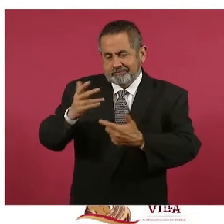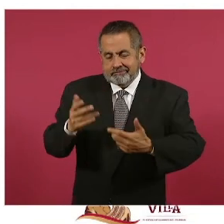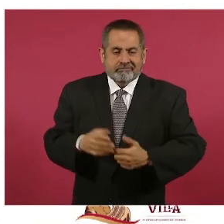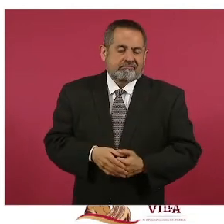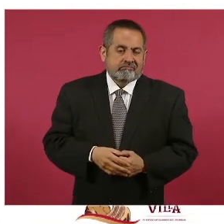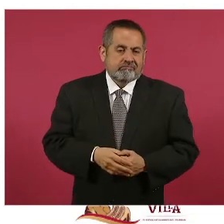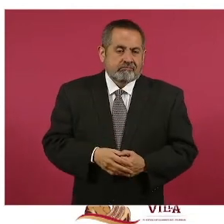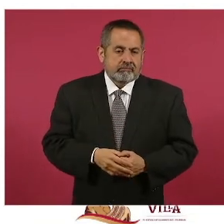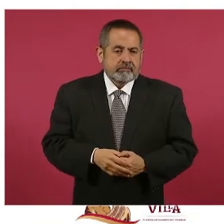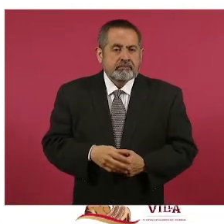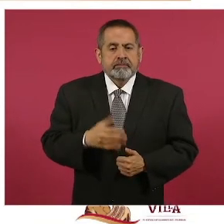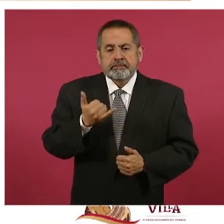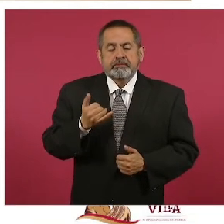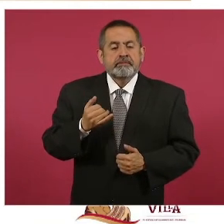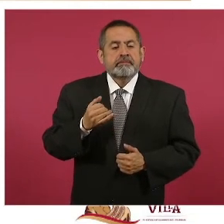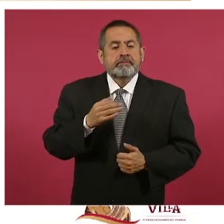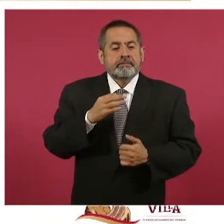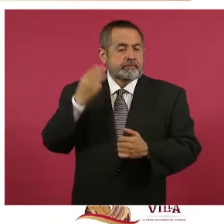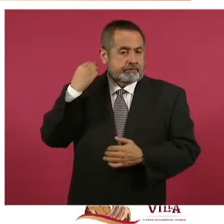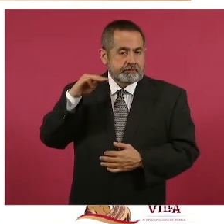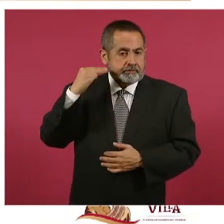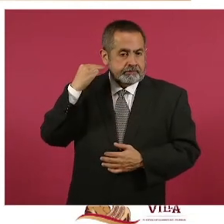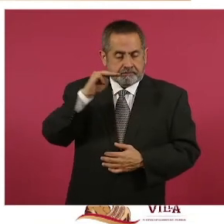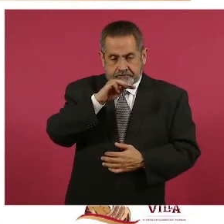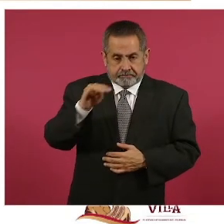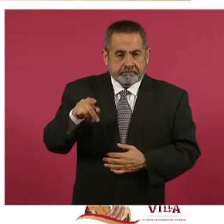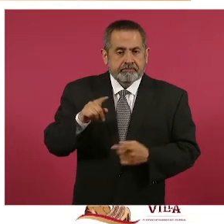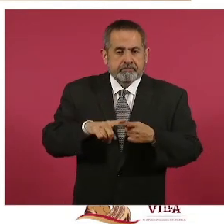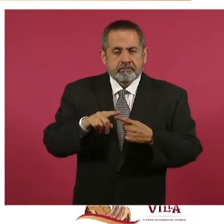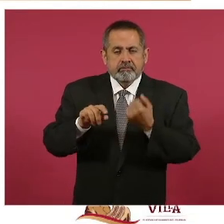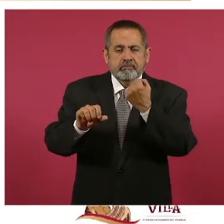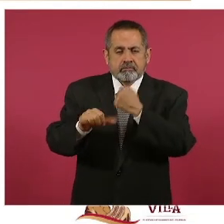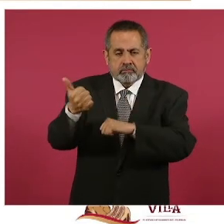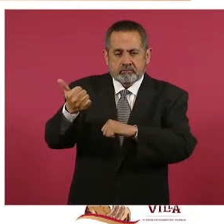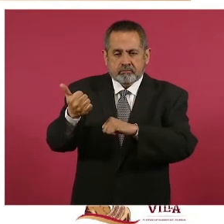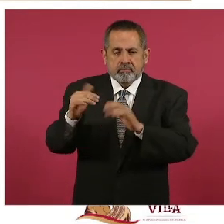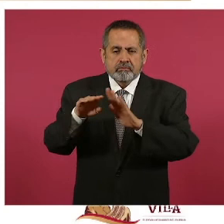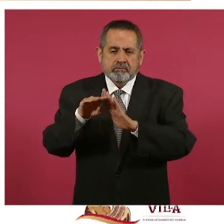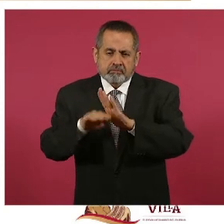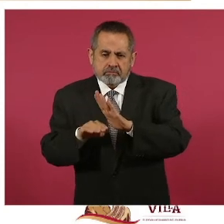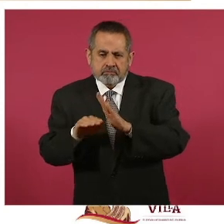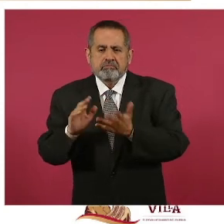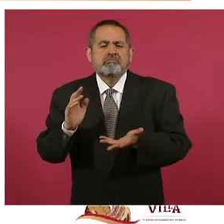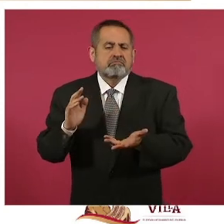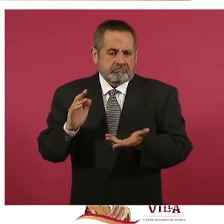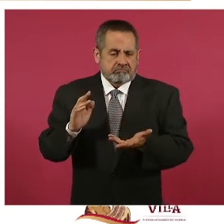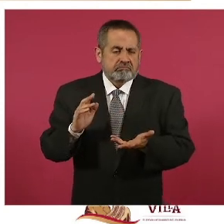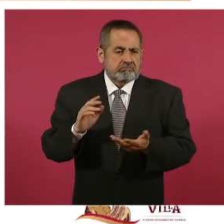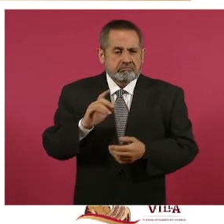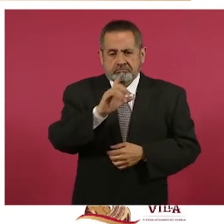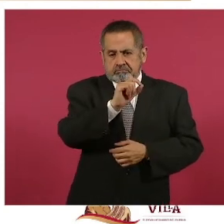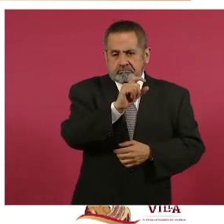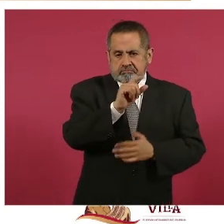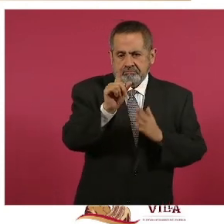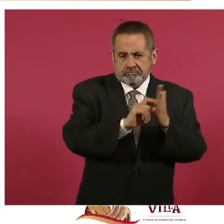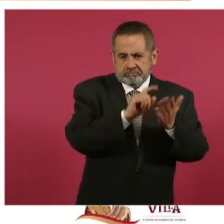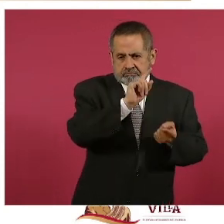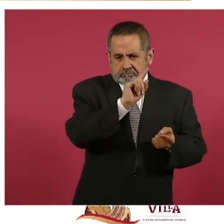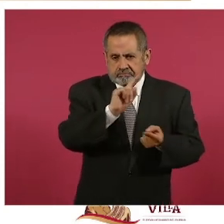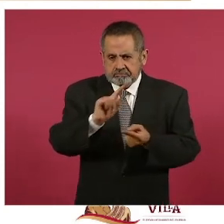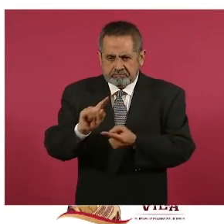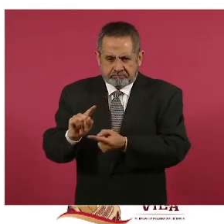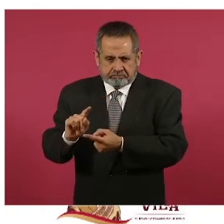Y en el caso de Michoacán, once menos que en octubre, con 20 meses, con una tendencia a la baja adelante.